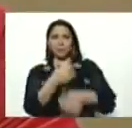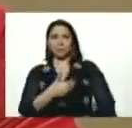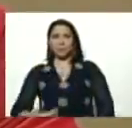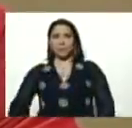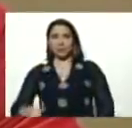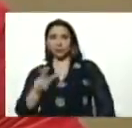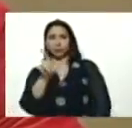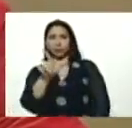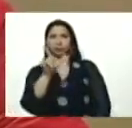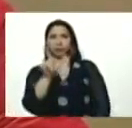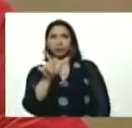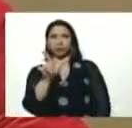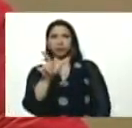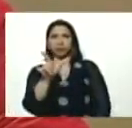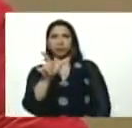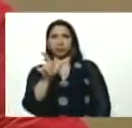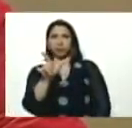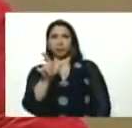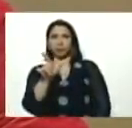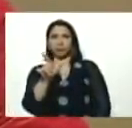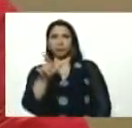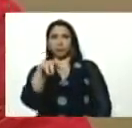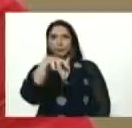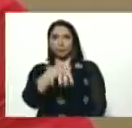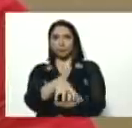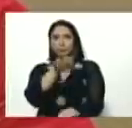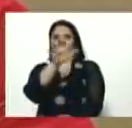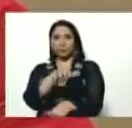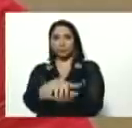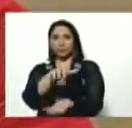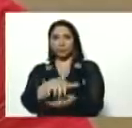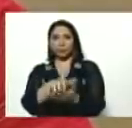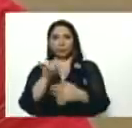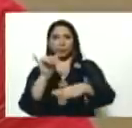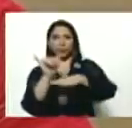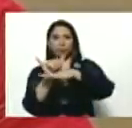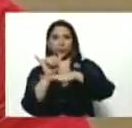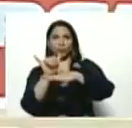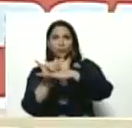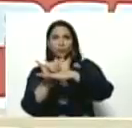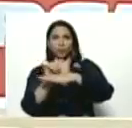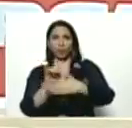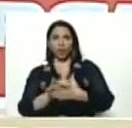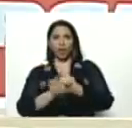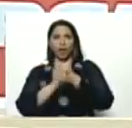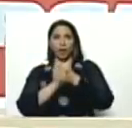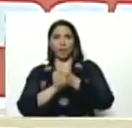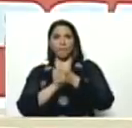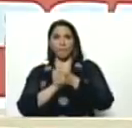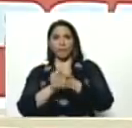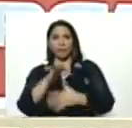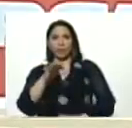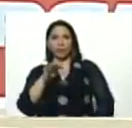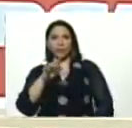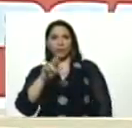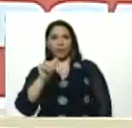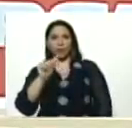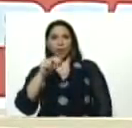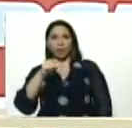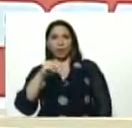partido, el estado, Nueva Esparta y Sucre, compañero, Francisco Torrealba,